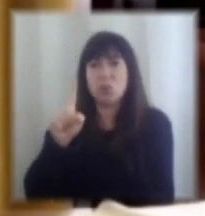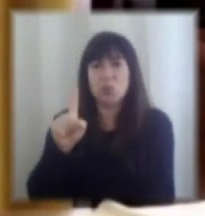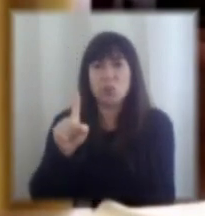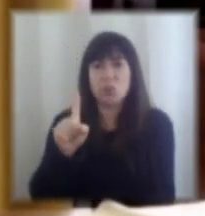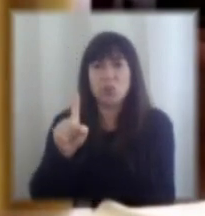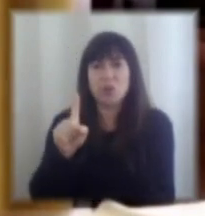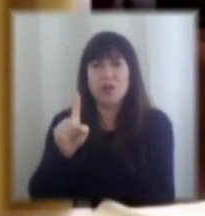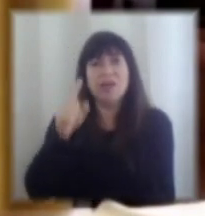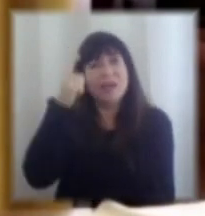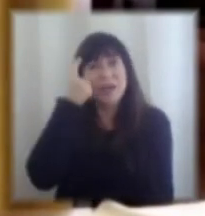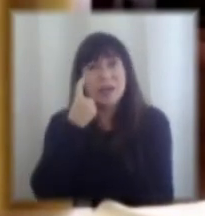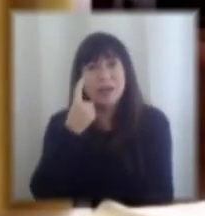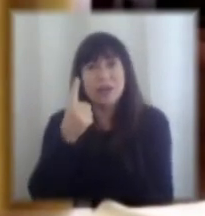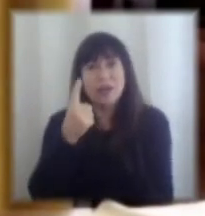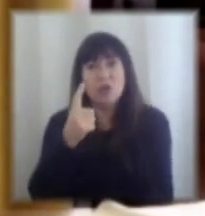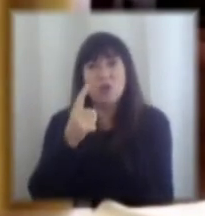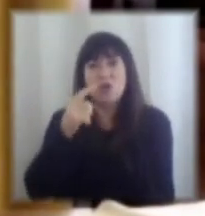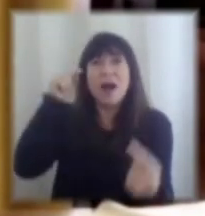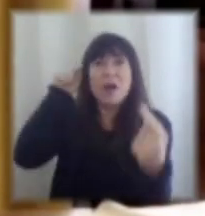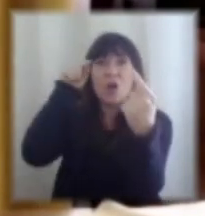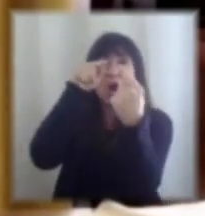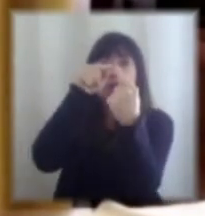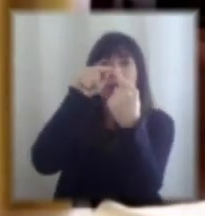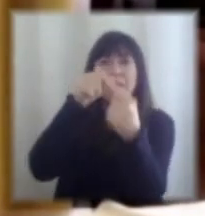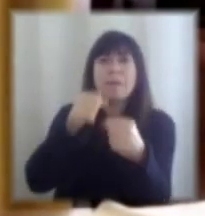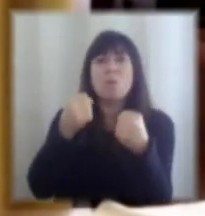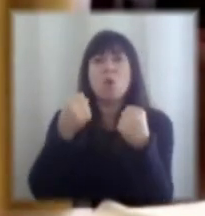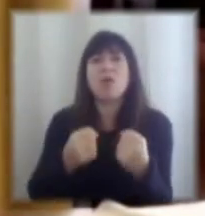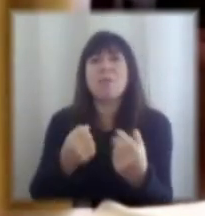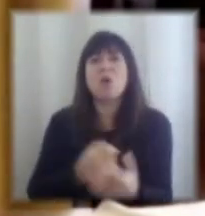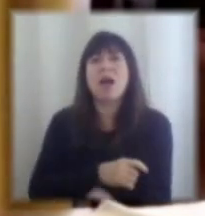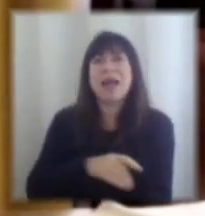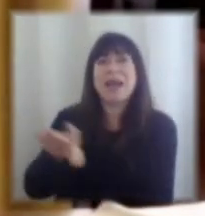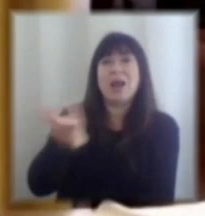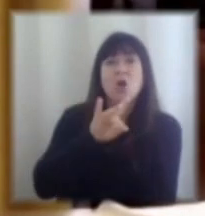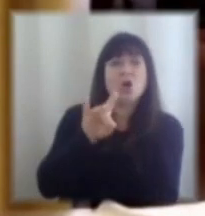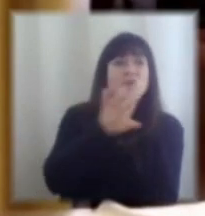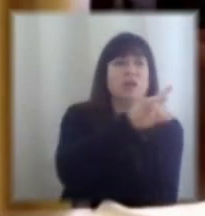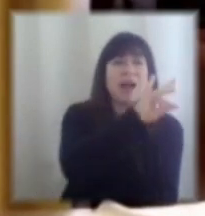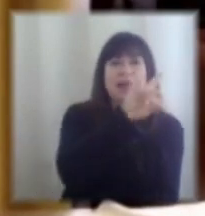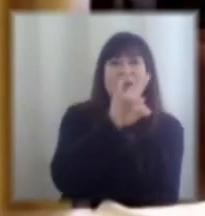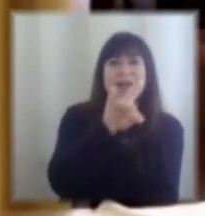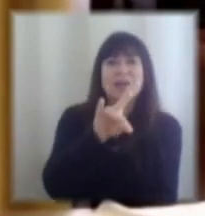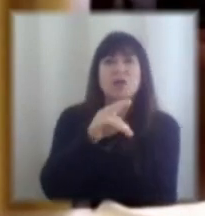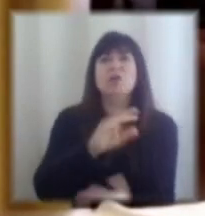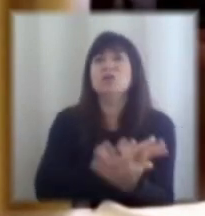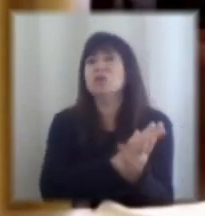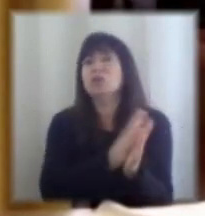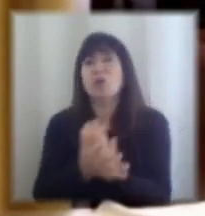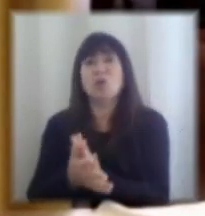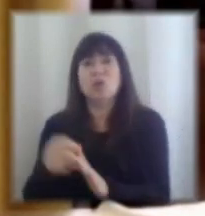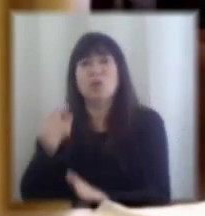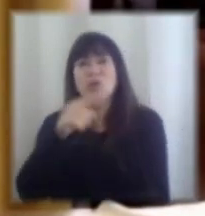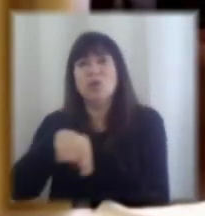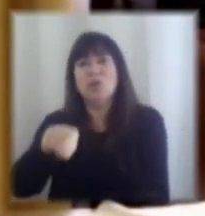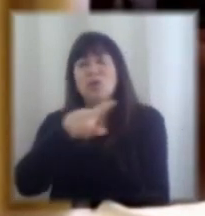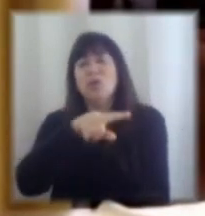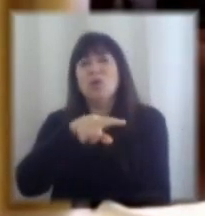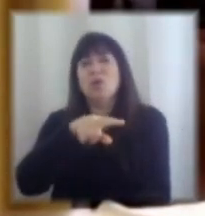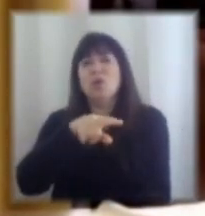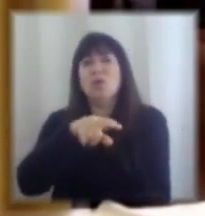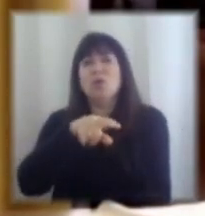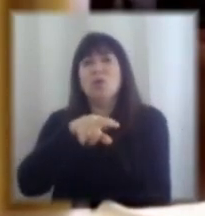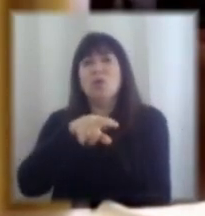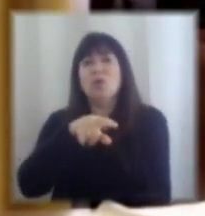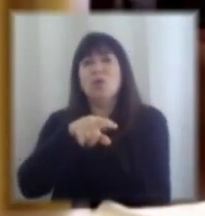creo que el norte y donde podemos encontrarnos todos porque a salir de un poco del debate tan maniqueo del